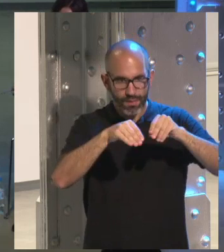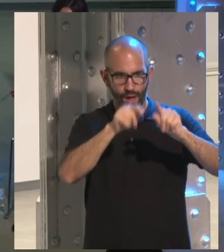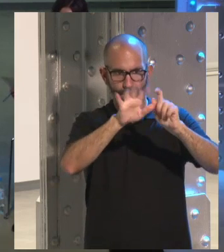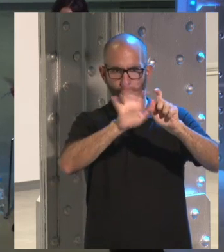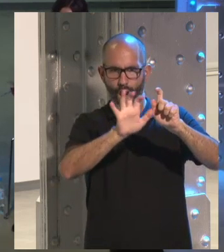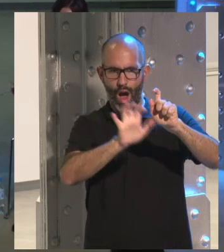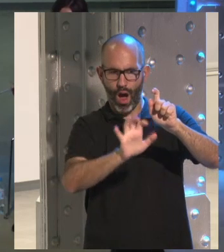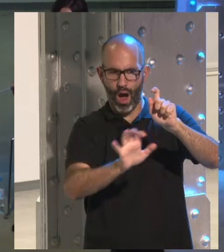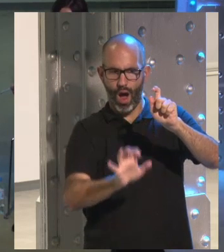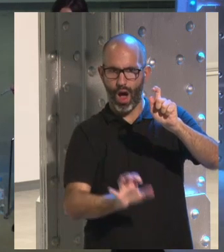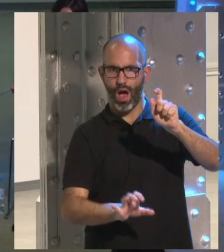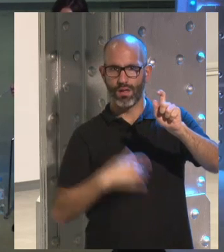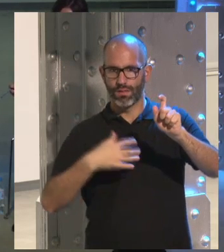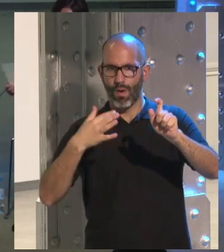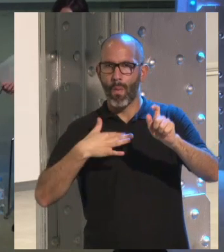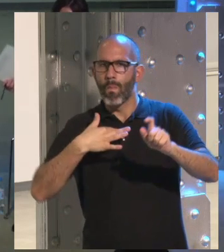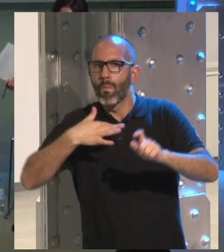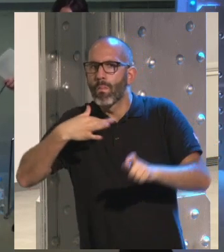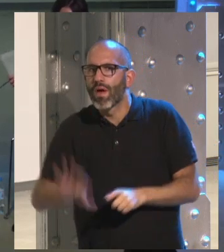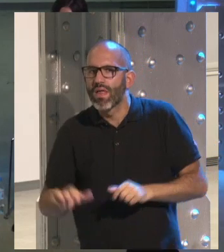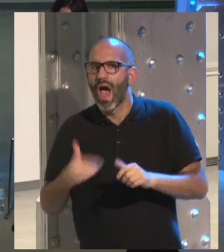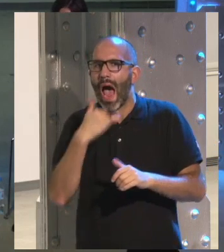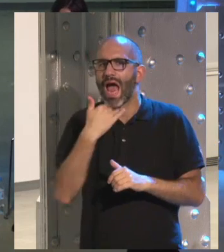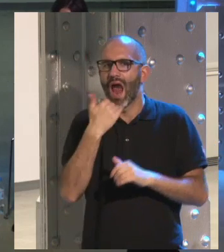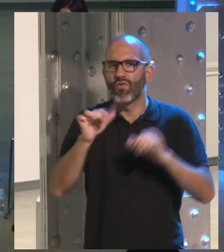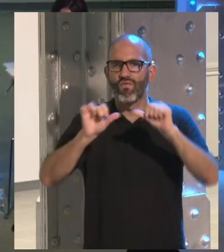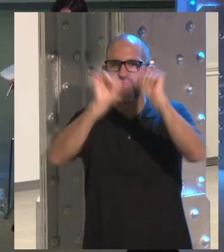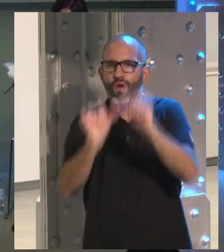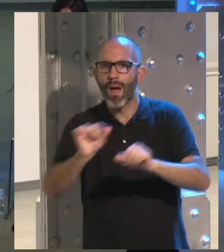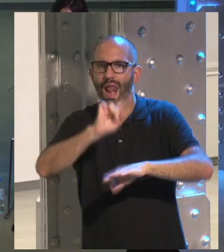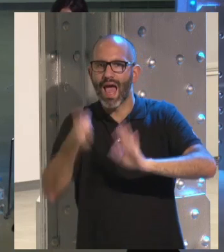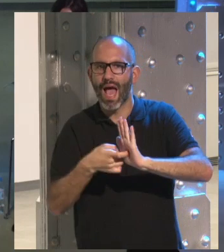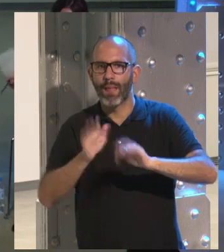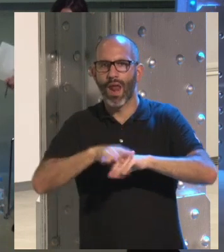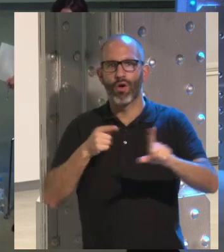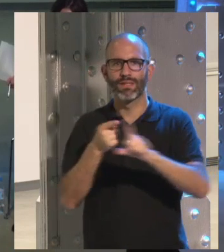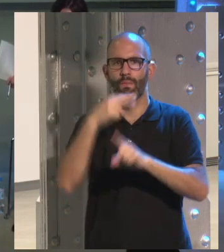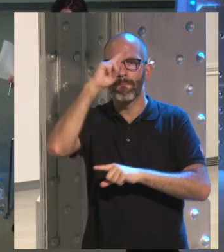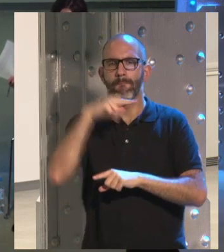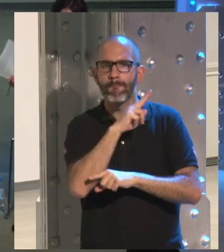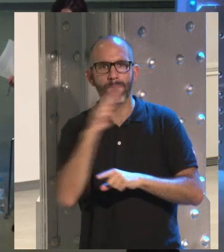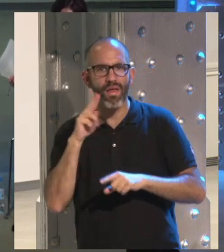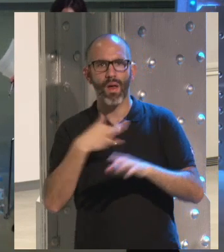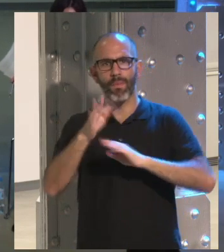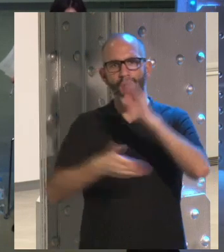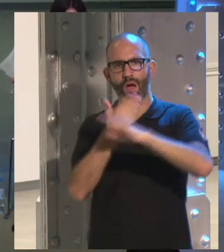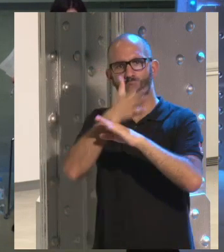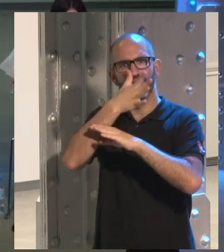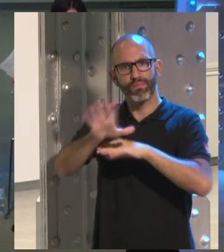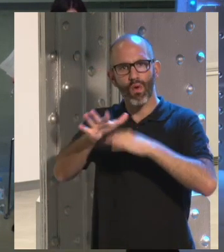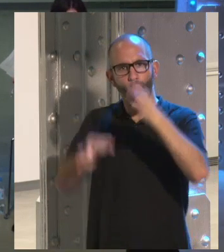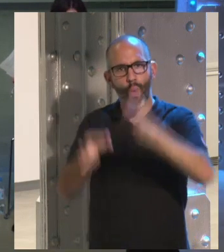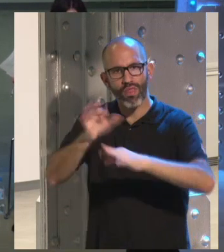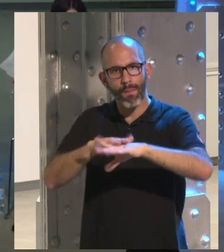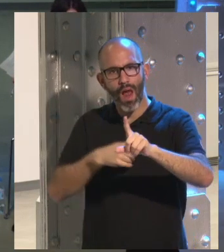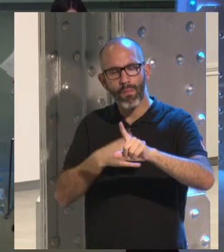están en un link que nadie... ¿Hay alguna forma legal de que, por ejemplo, los padres vayan a un juicio y